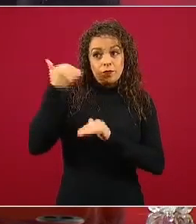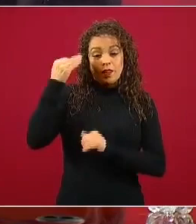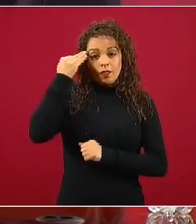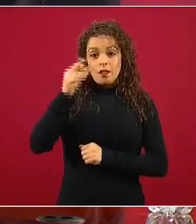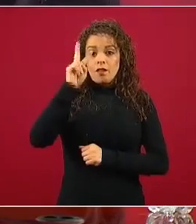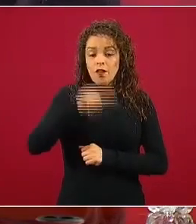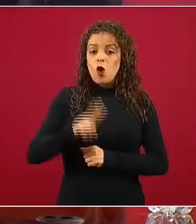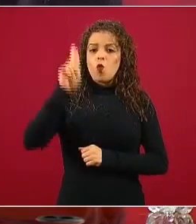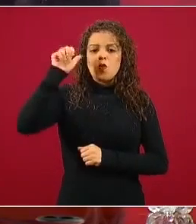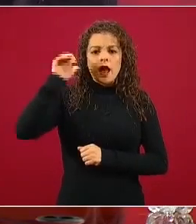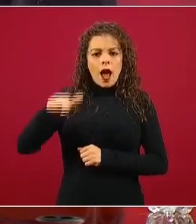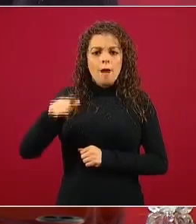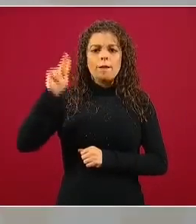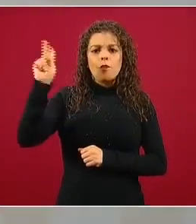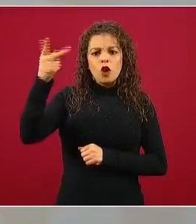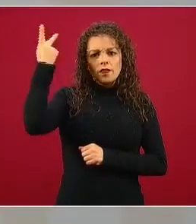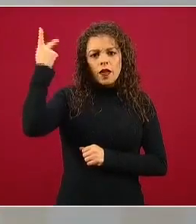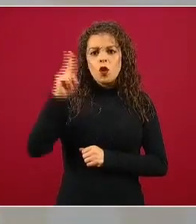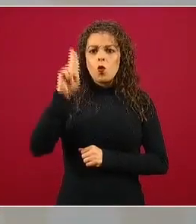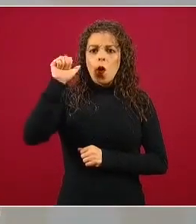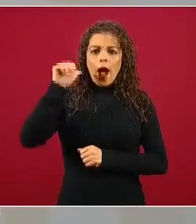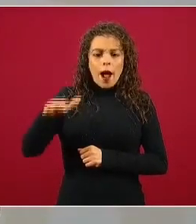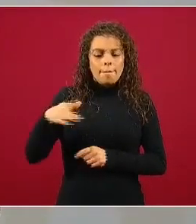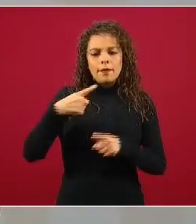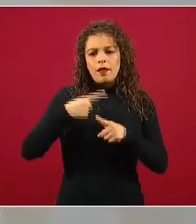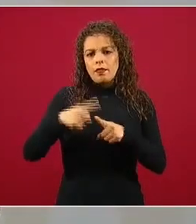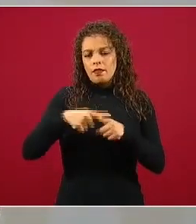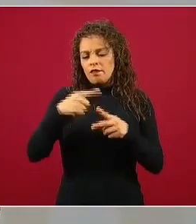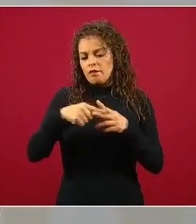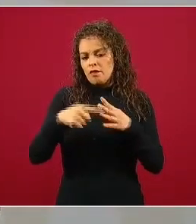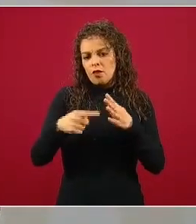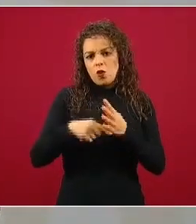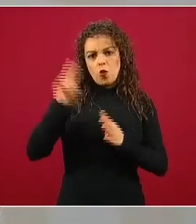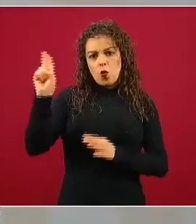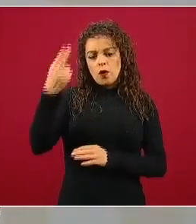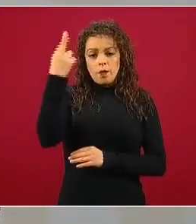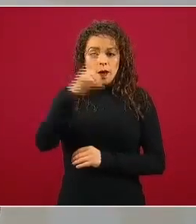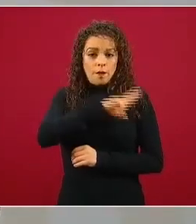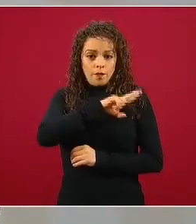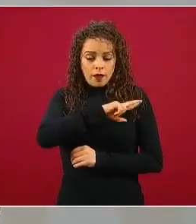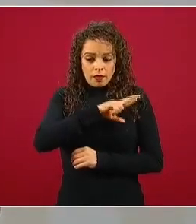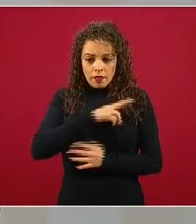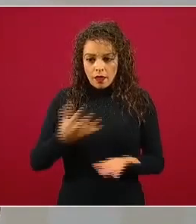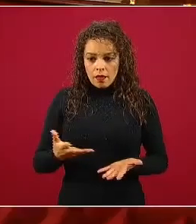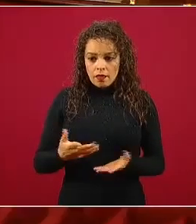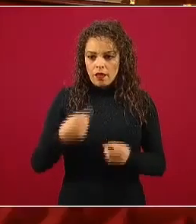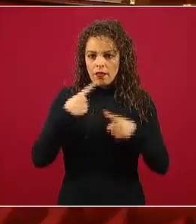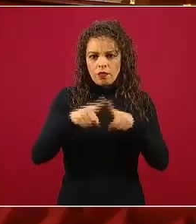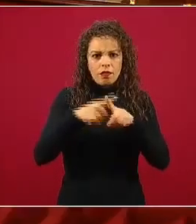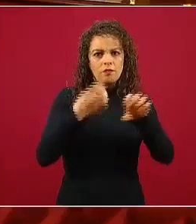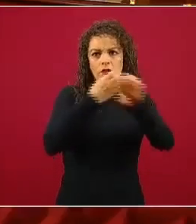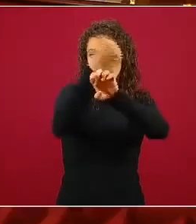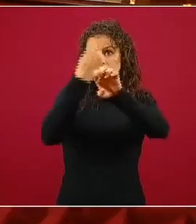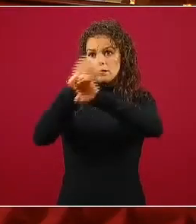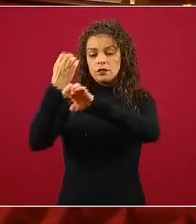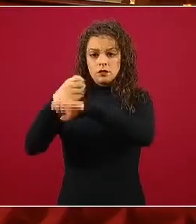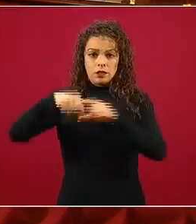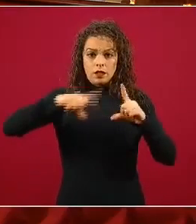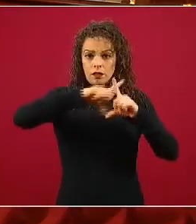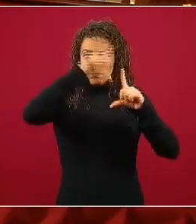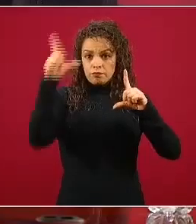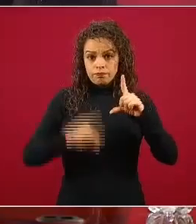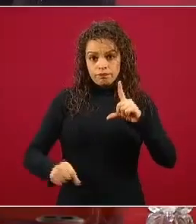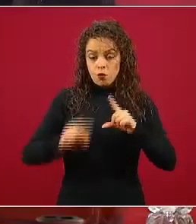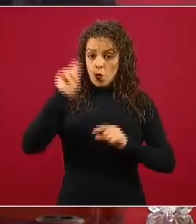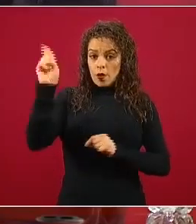de la UNAM, del Politécnico, de la UAM, de las universidades privadas, de las universidades de todos los estados del país. La